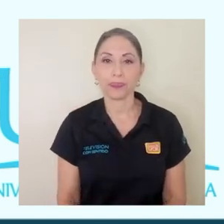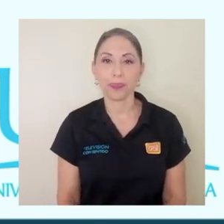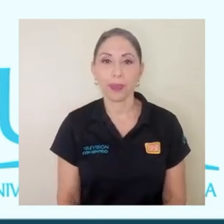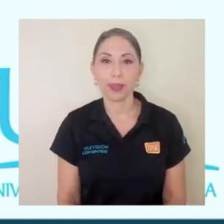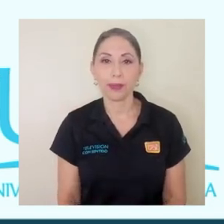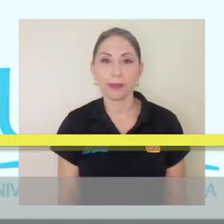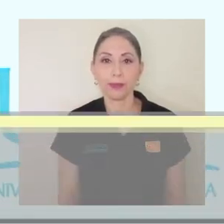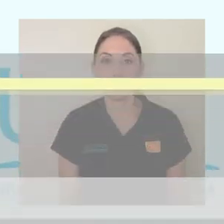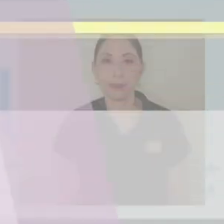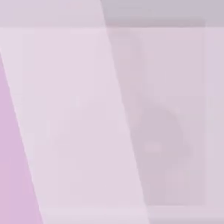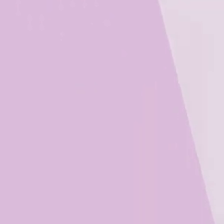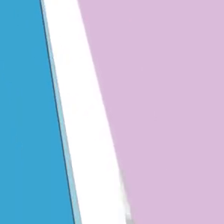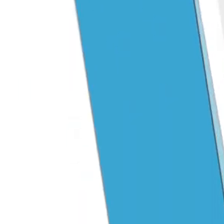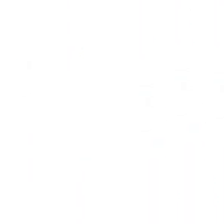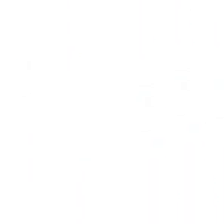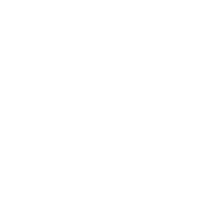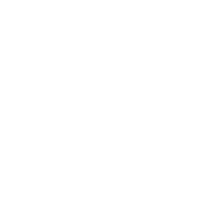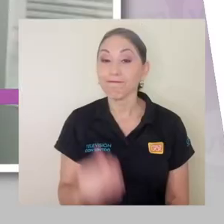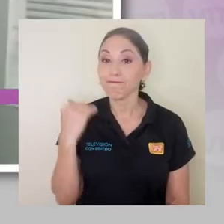hasta pronto.